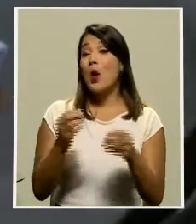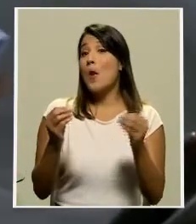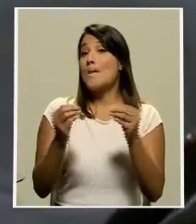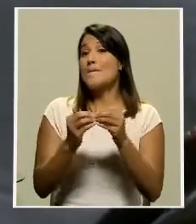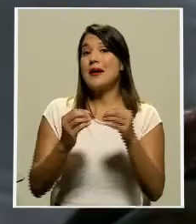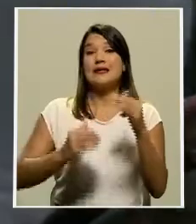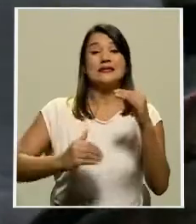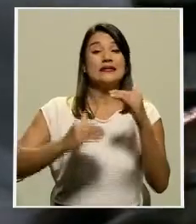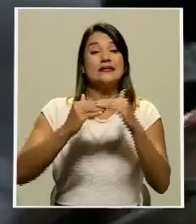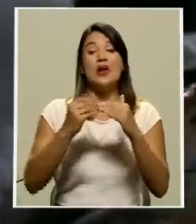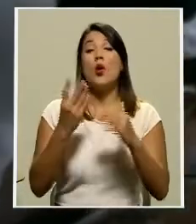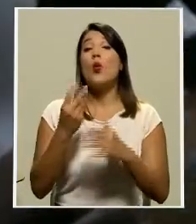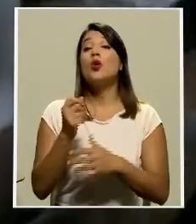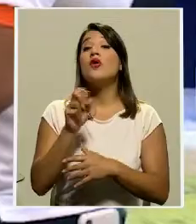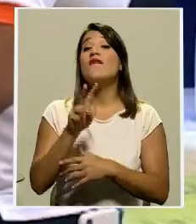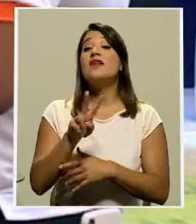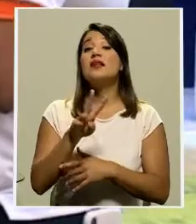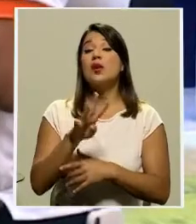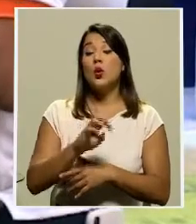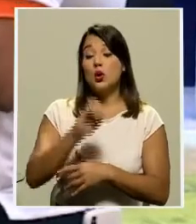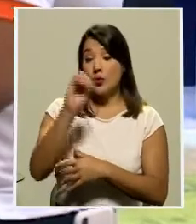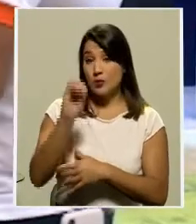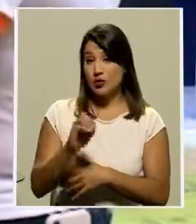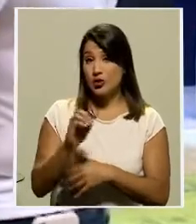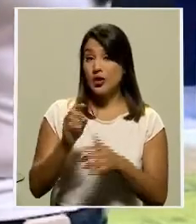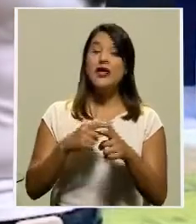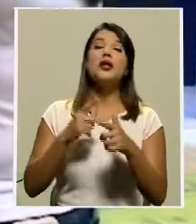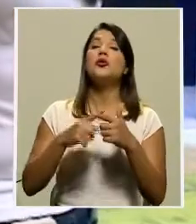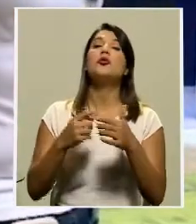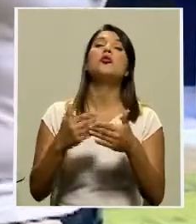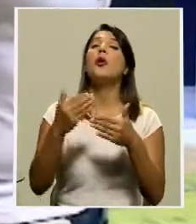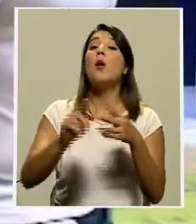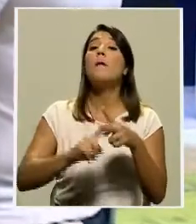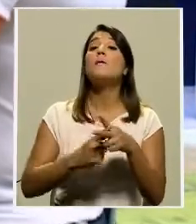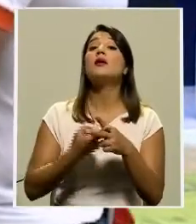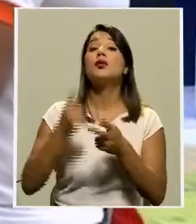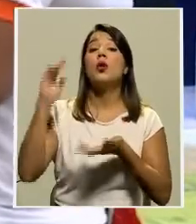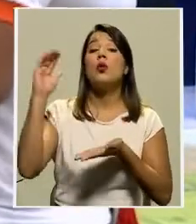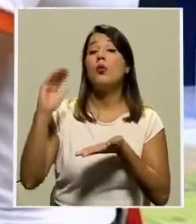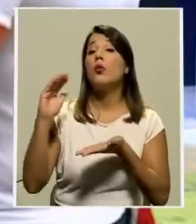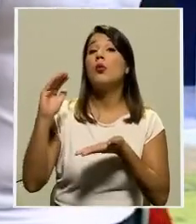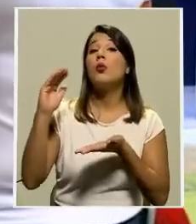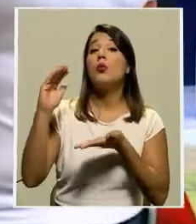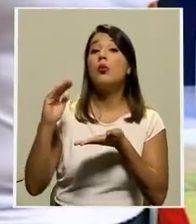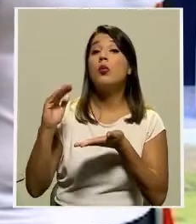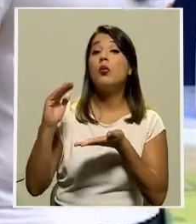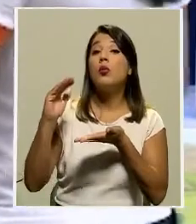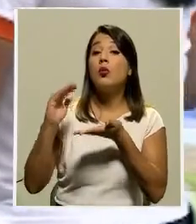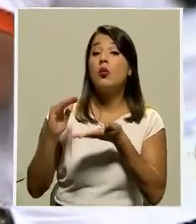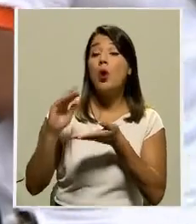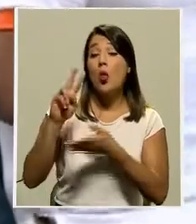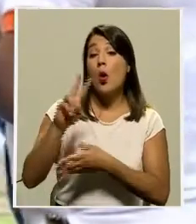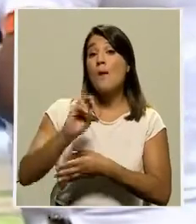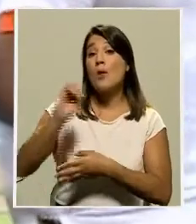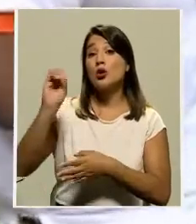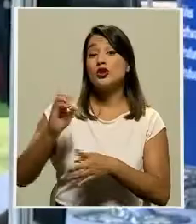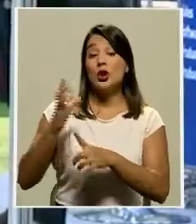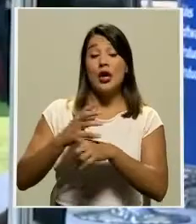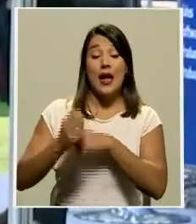24%. De ahí empezó a descender a ritmo de dos puntos porcentuales por trimestre. A la fecha hay